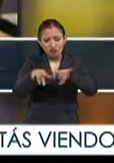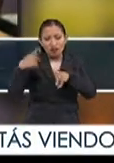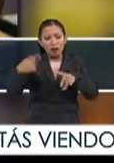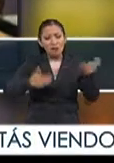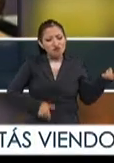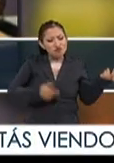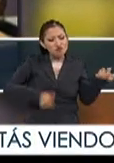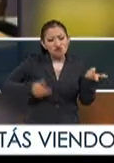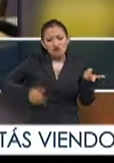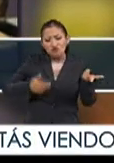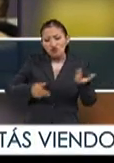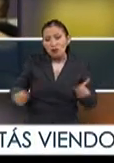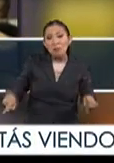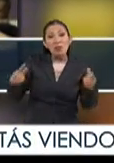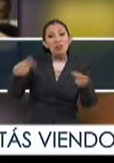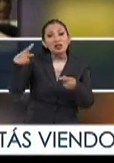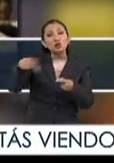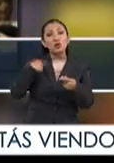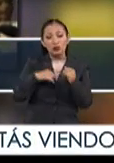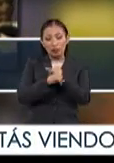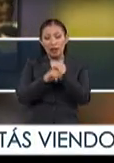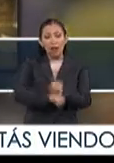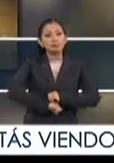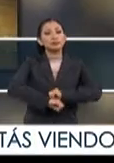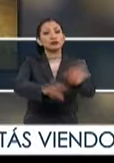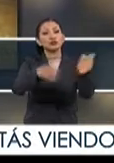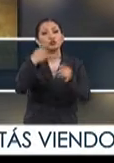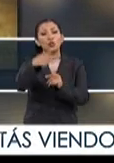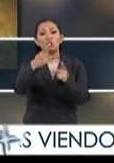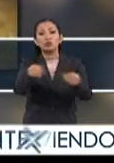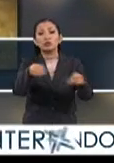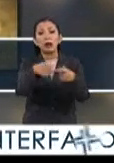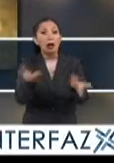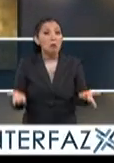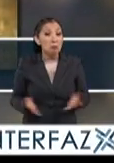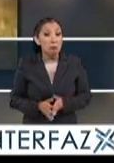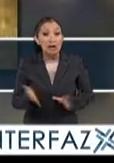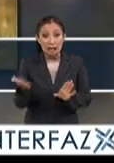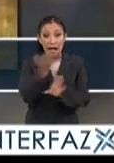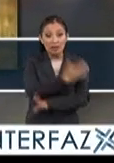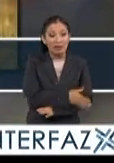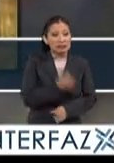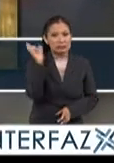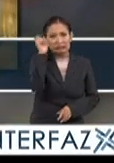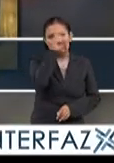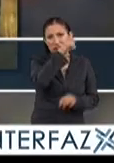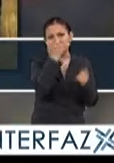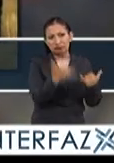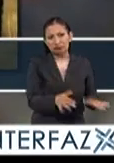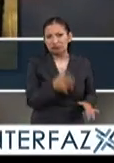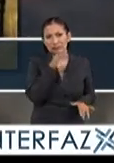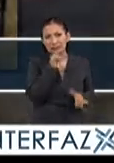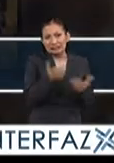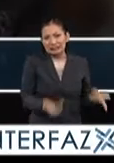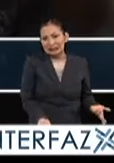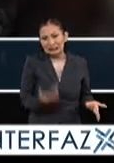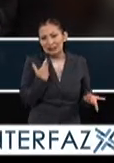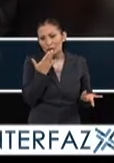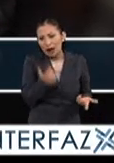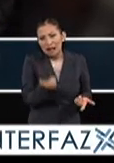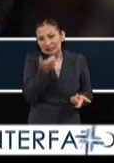instrumentos y vender por la red su producción musical y anteriormente pues esto era mucho más complicado